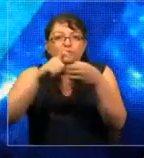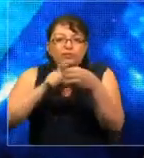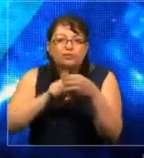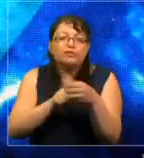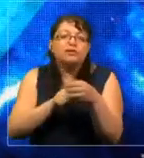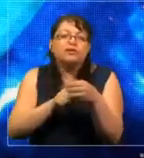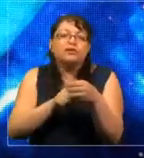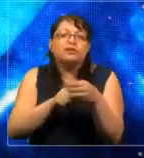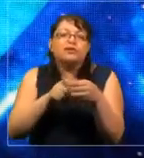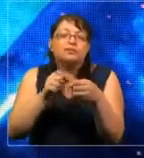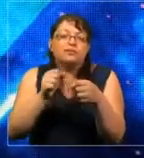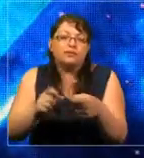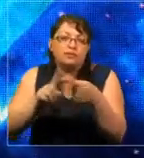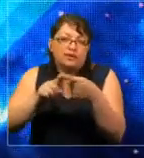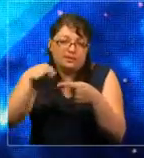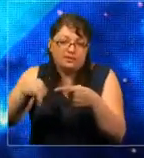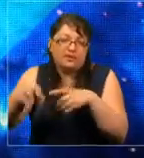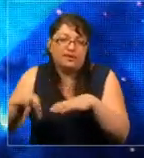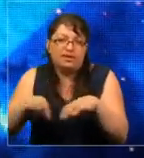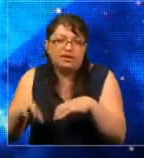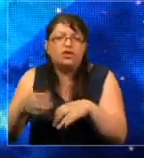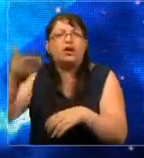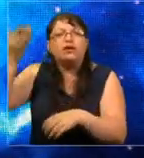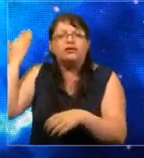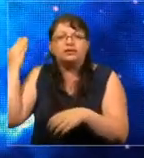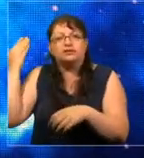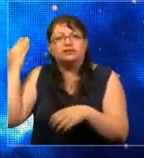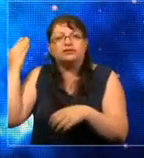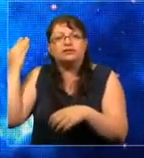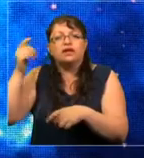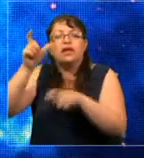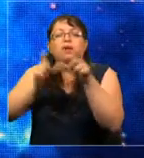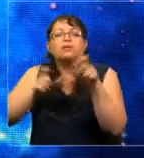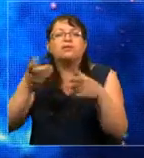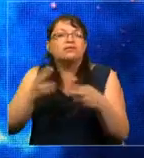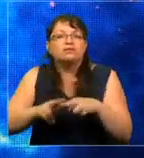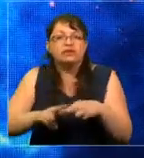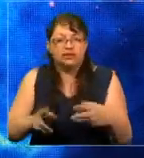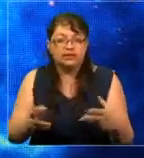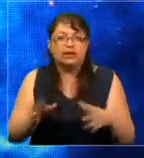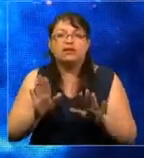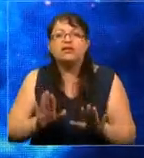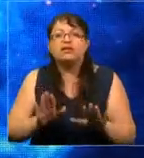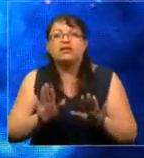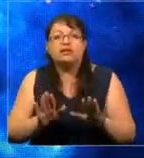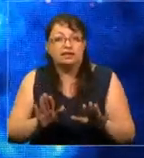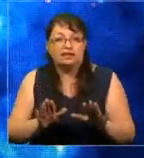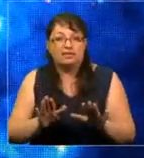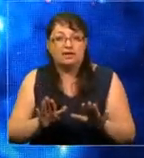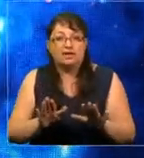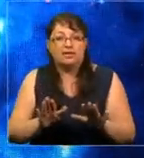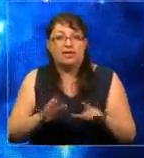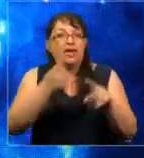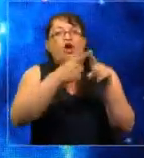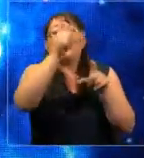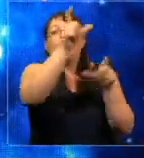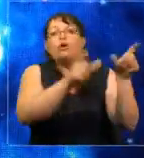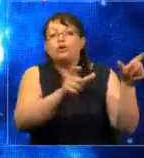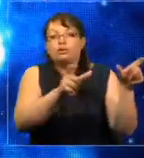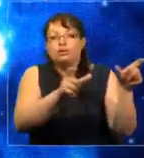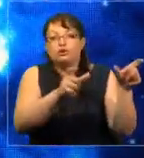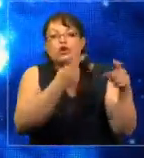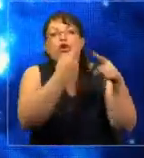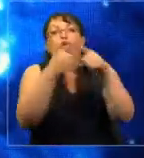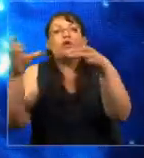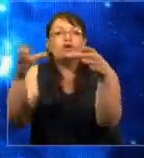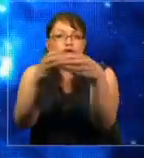ser parte de esa acción. En el pasado, las personas esperaban la organización de otros agentes, de otras